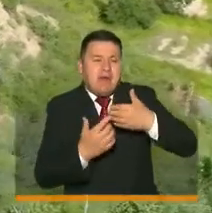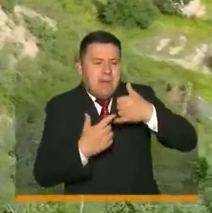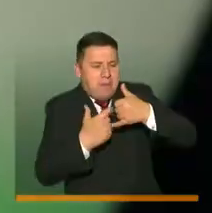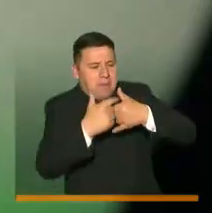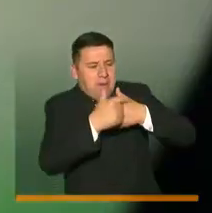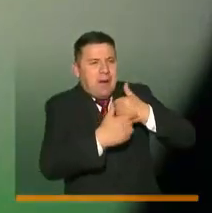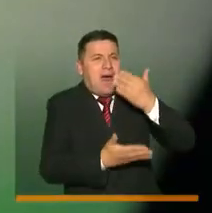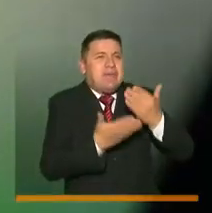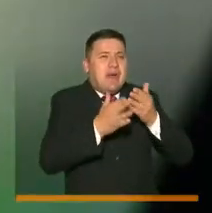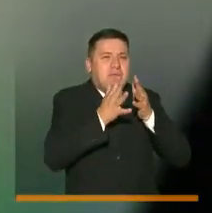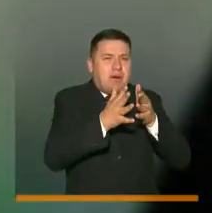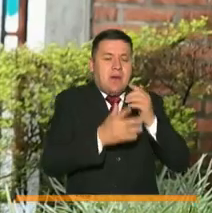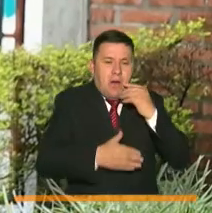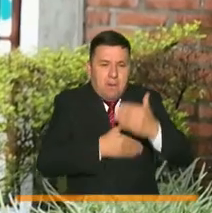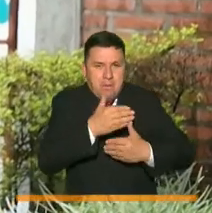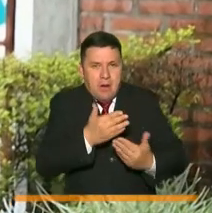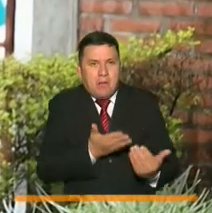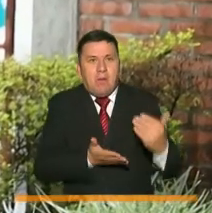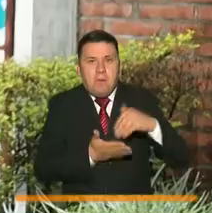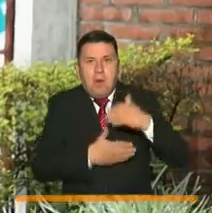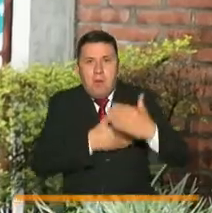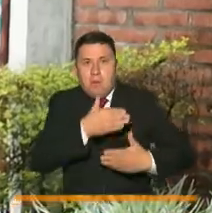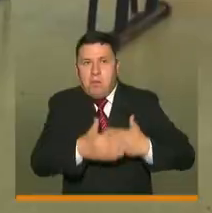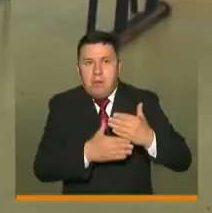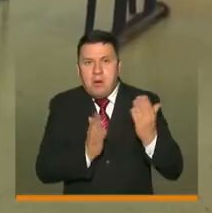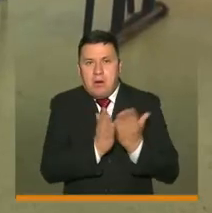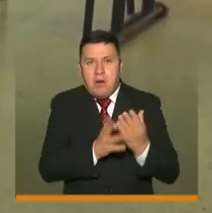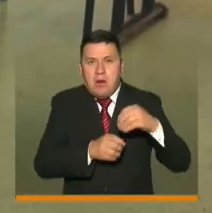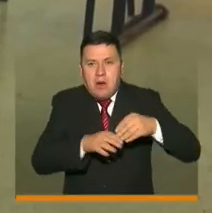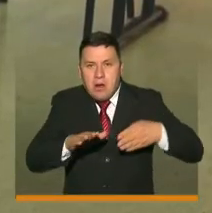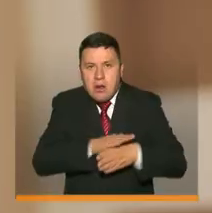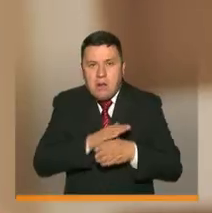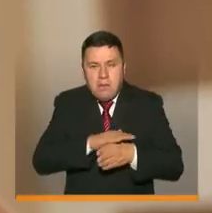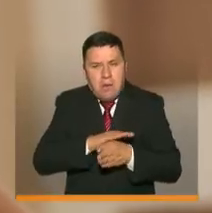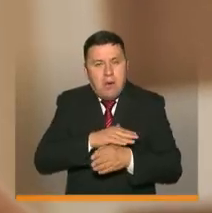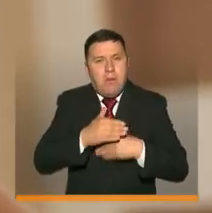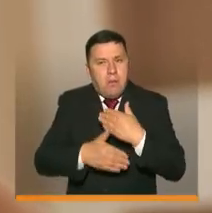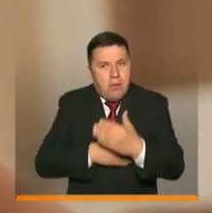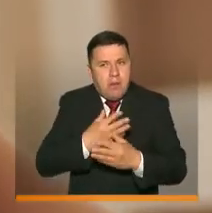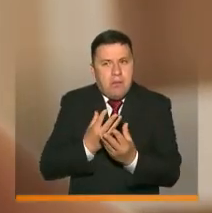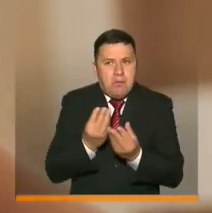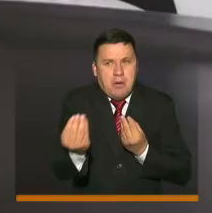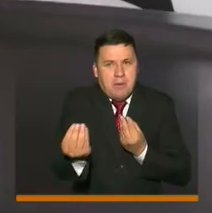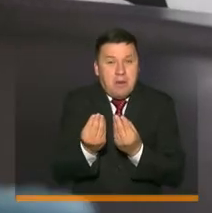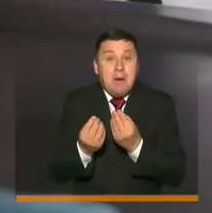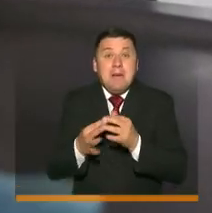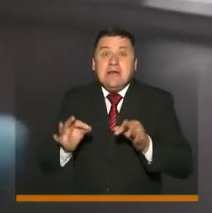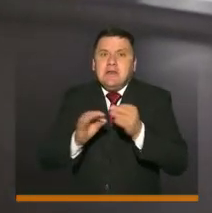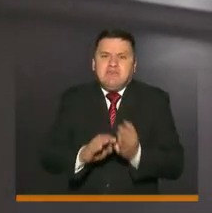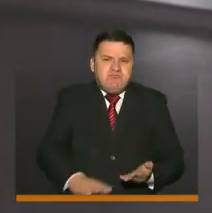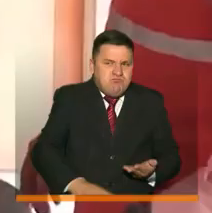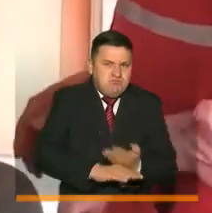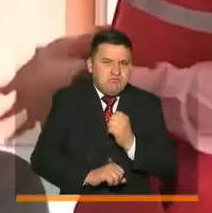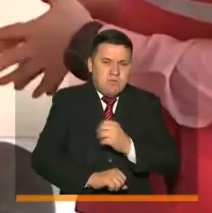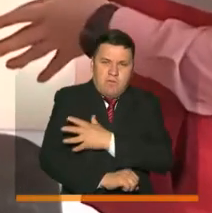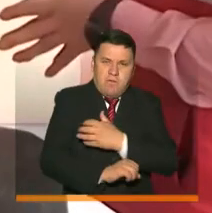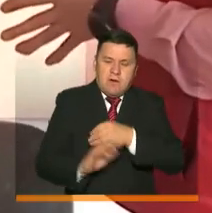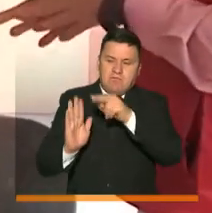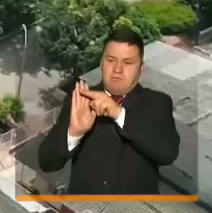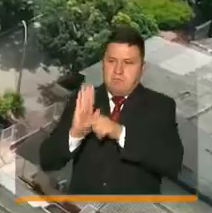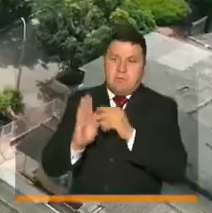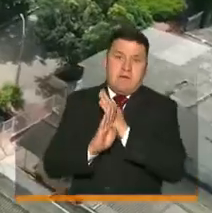educativo, de un proceso de retorno gradual y progresivo a las aulas bajo un esquema de alternancia con estrictos protocolos de bioseguridad.